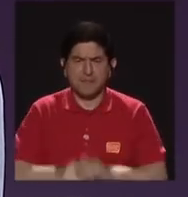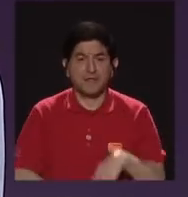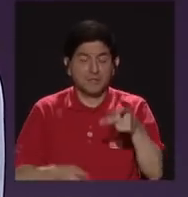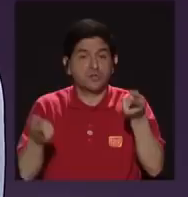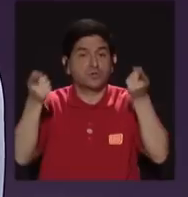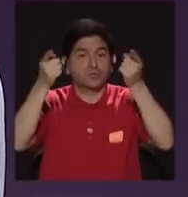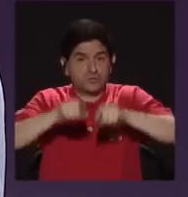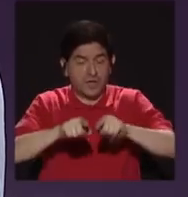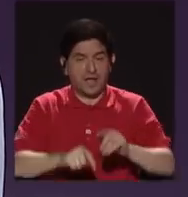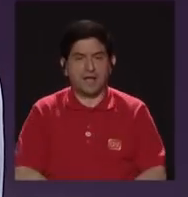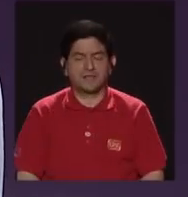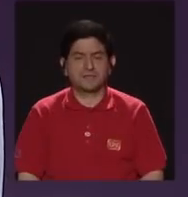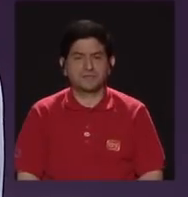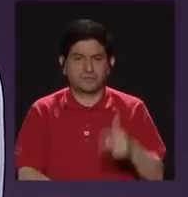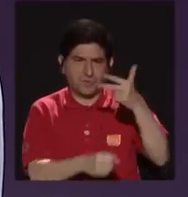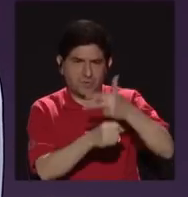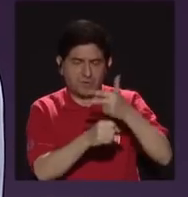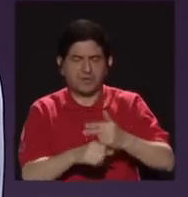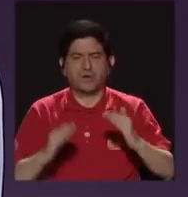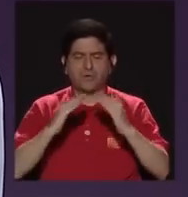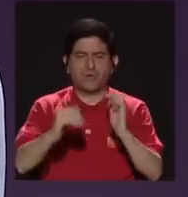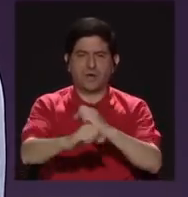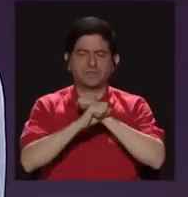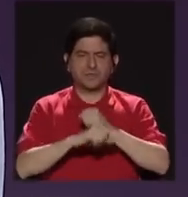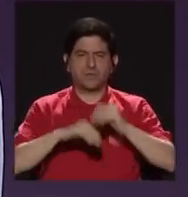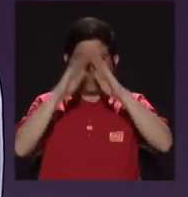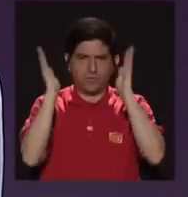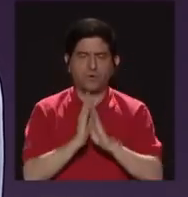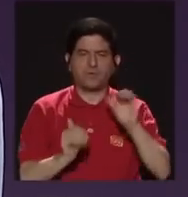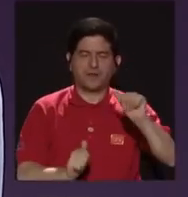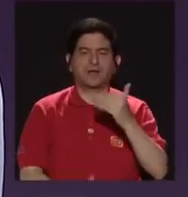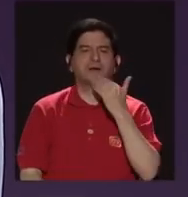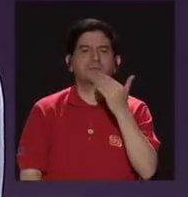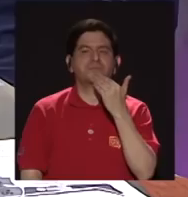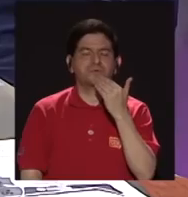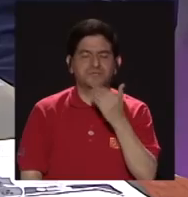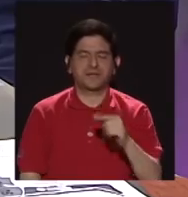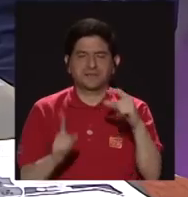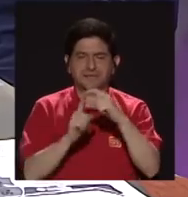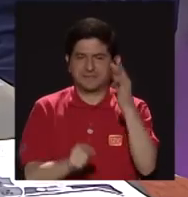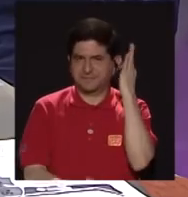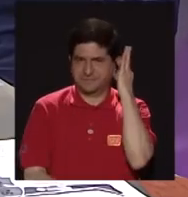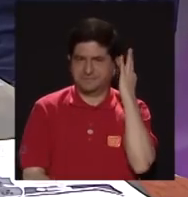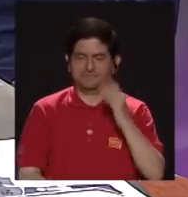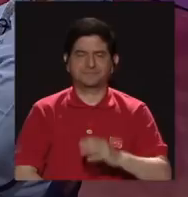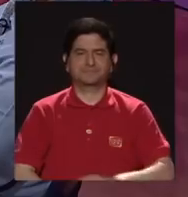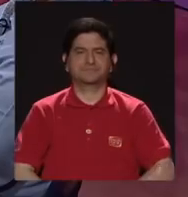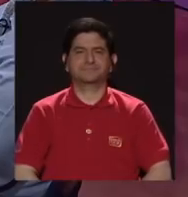este caso de Guatemala, Hogar Seguro Virgen de la Asunción. Muchas gracias a Palabra de Mujer.